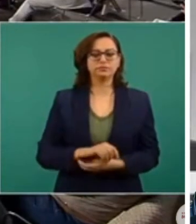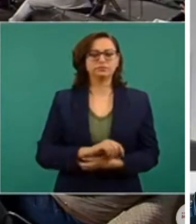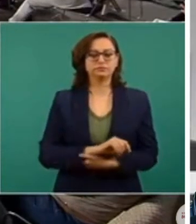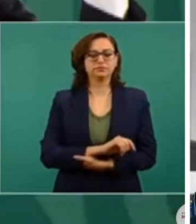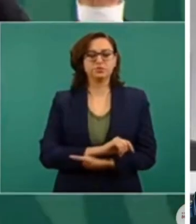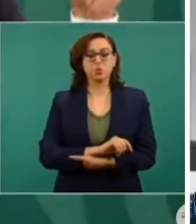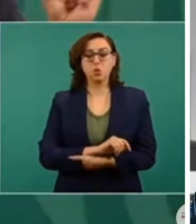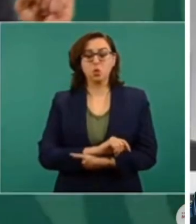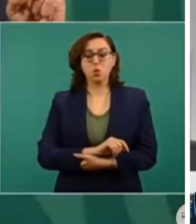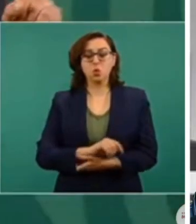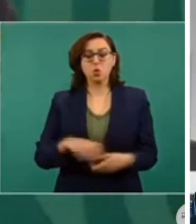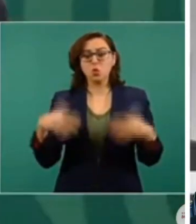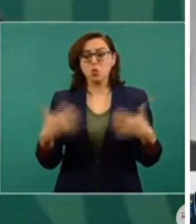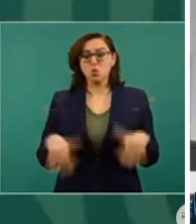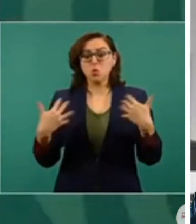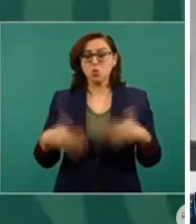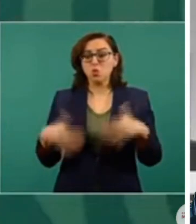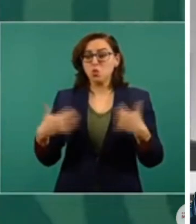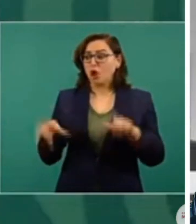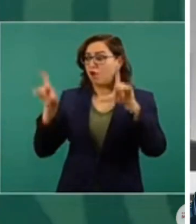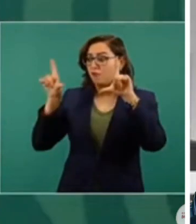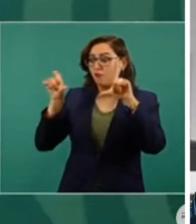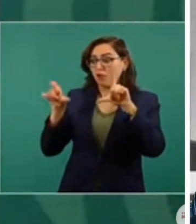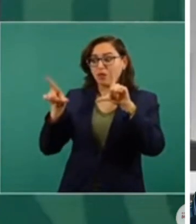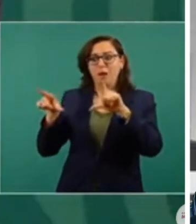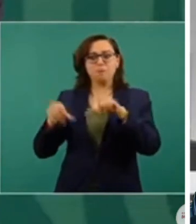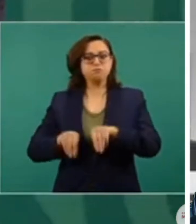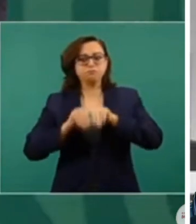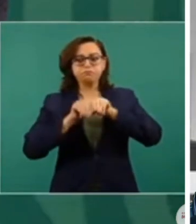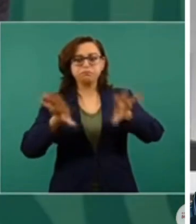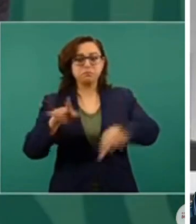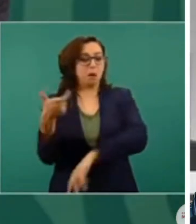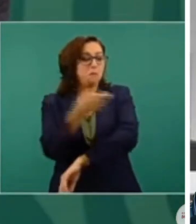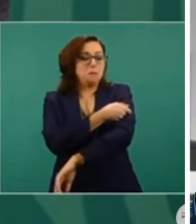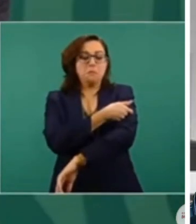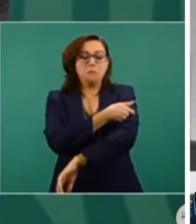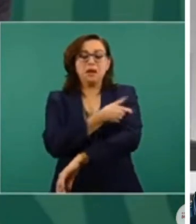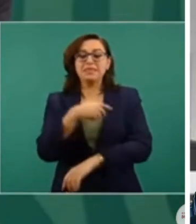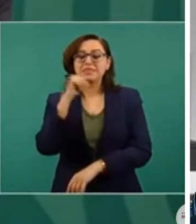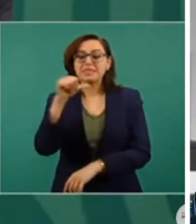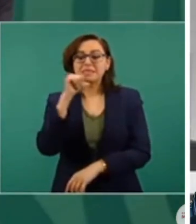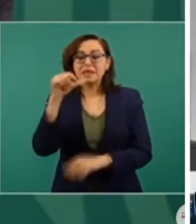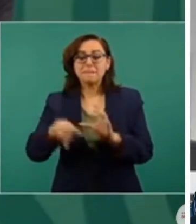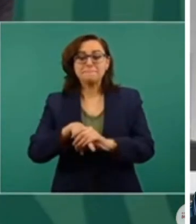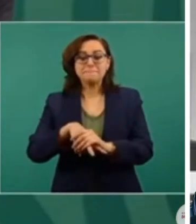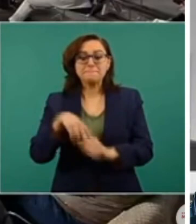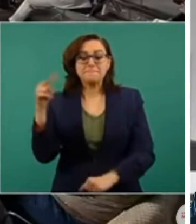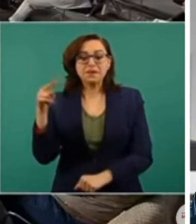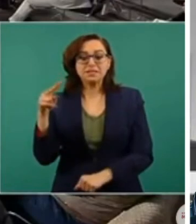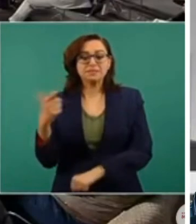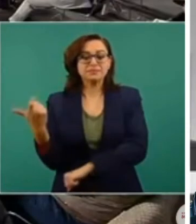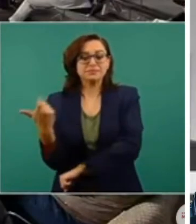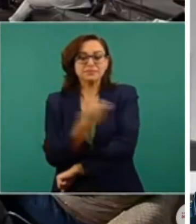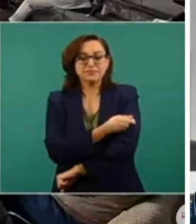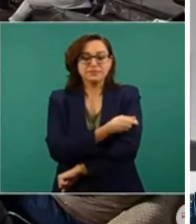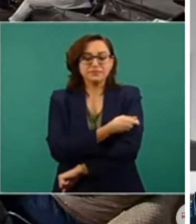difundieron, que le estaban inyectando y no tenía nada. Nada más metió la jeringa a la enfermada,